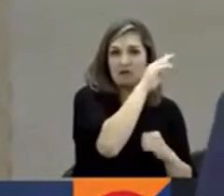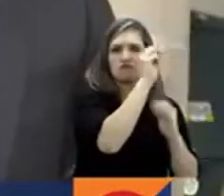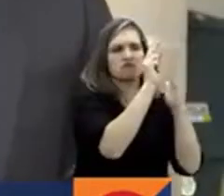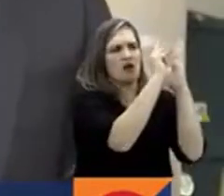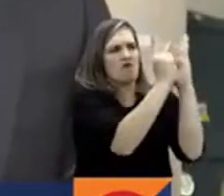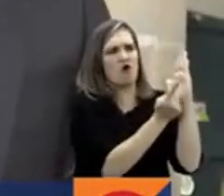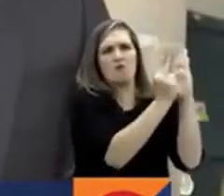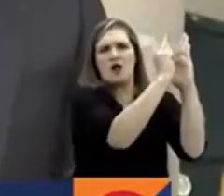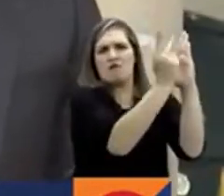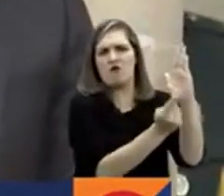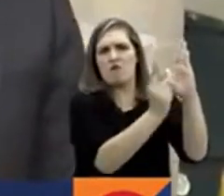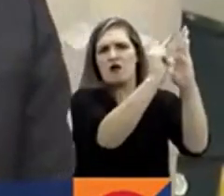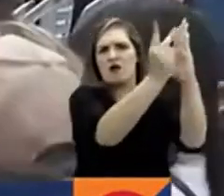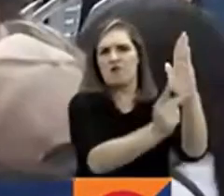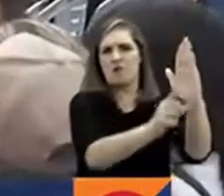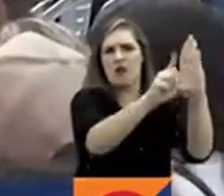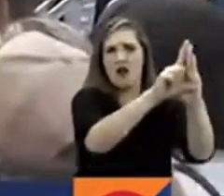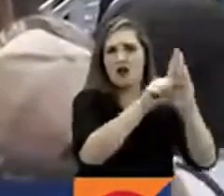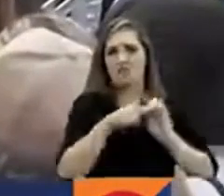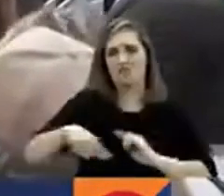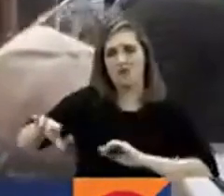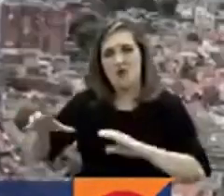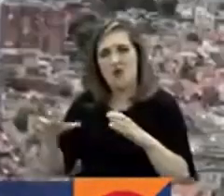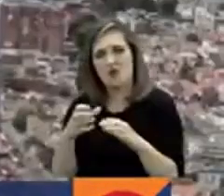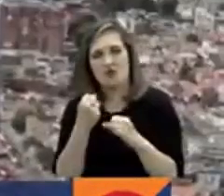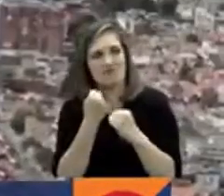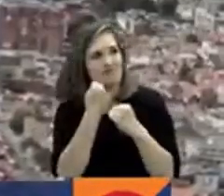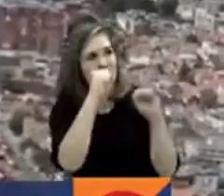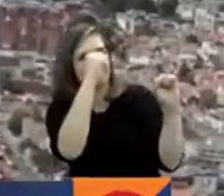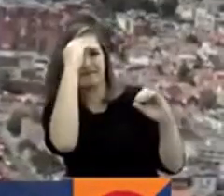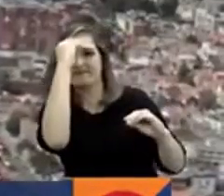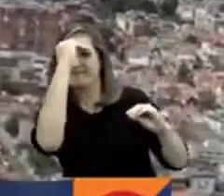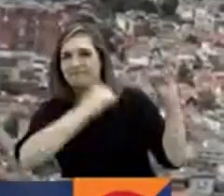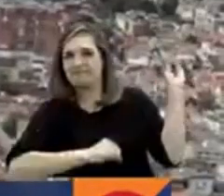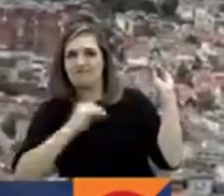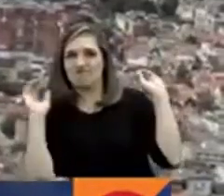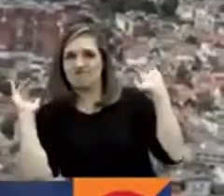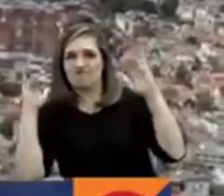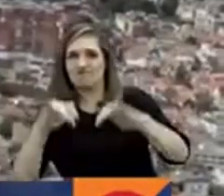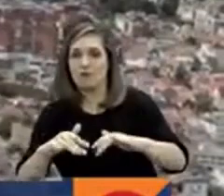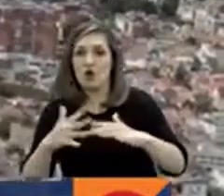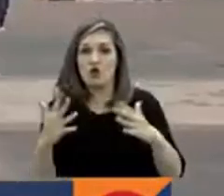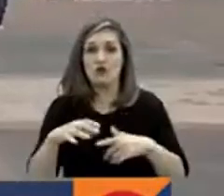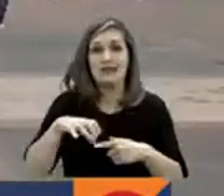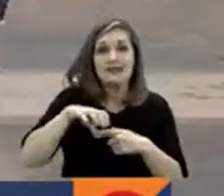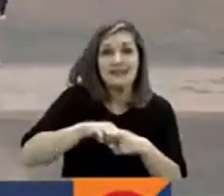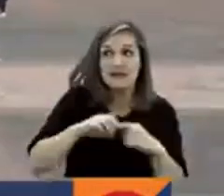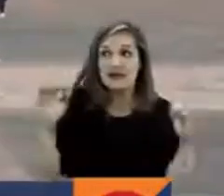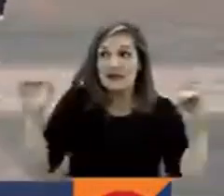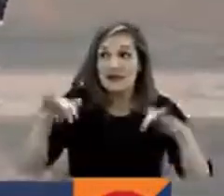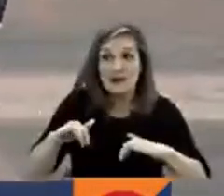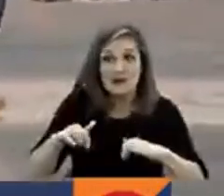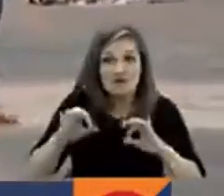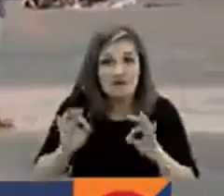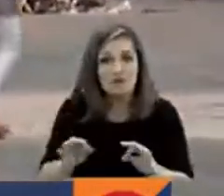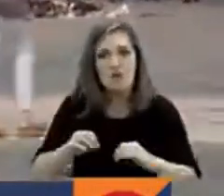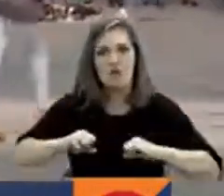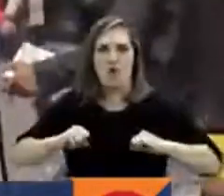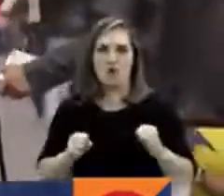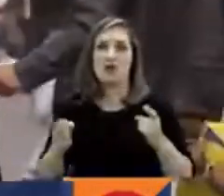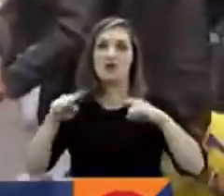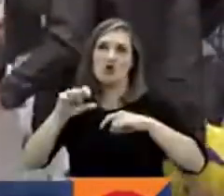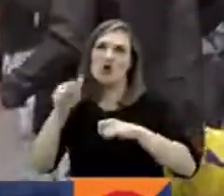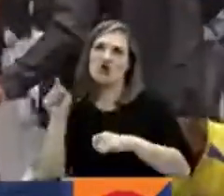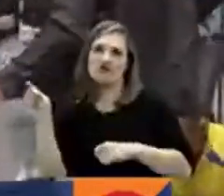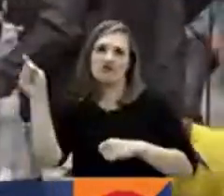legislatura, la oposición convocó a la ciudadanía a las calles. La cita es en Bogotá y varias regiones. Habrá concentraciones desde las